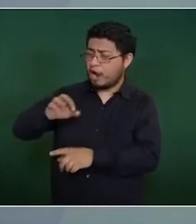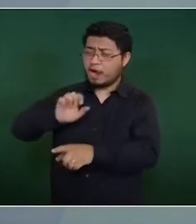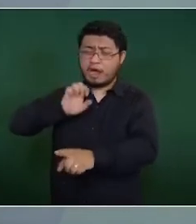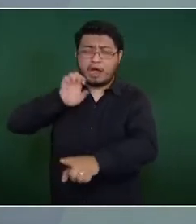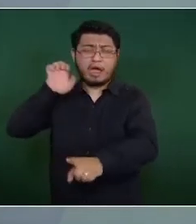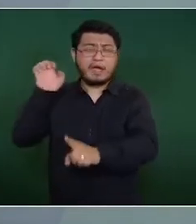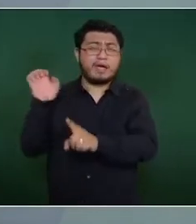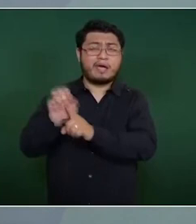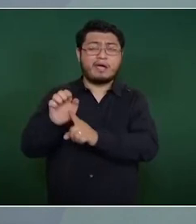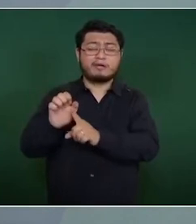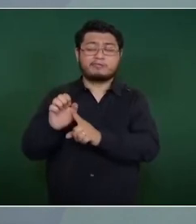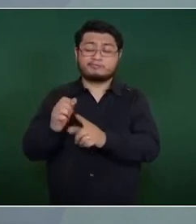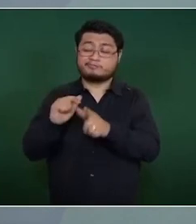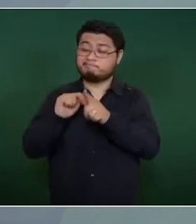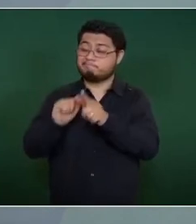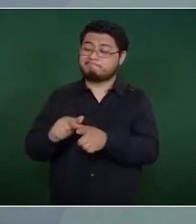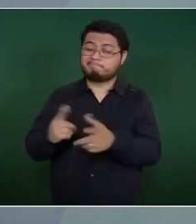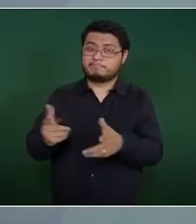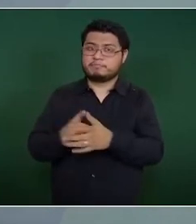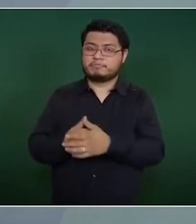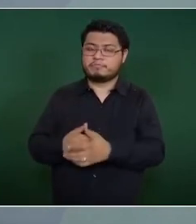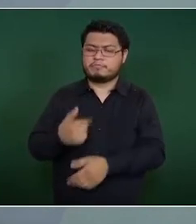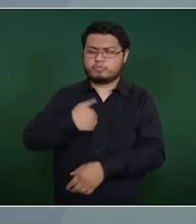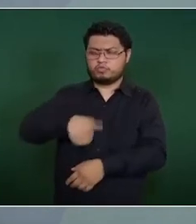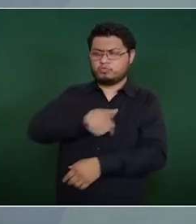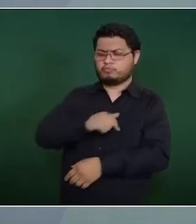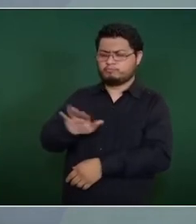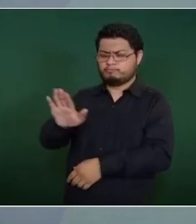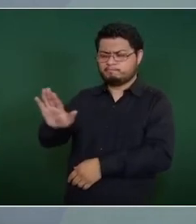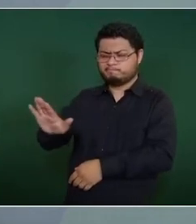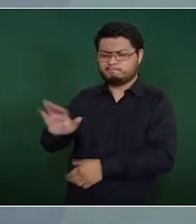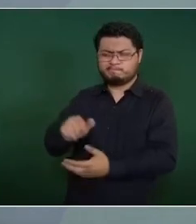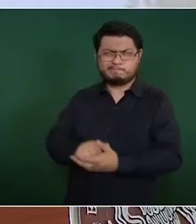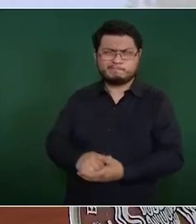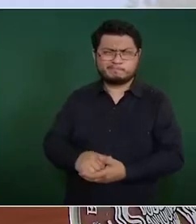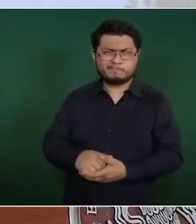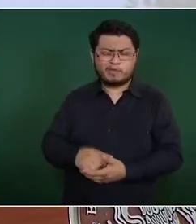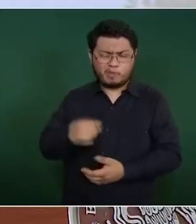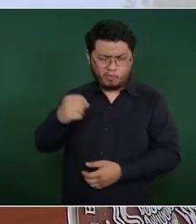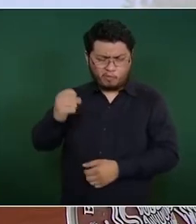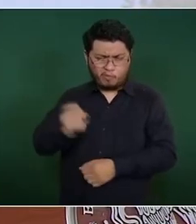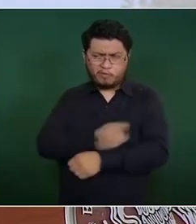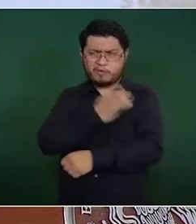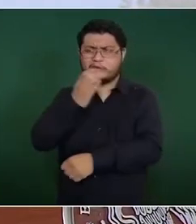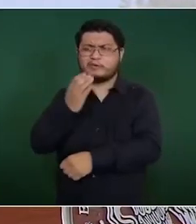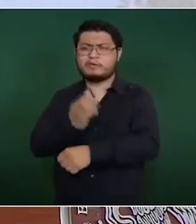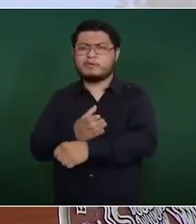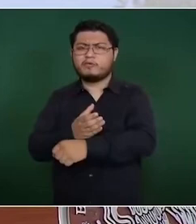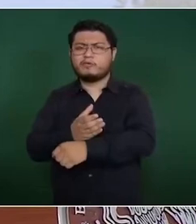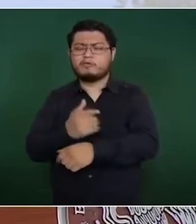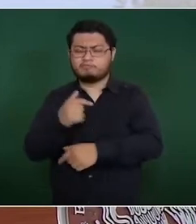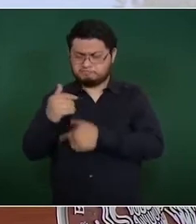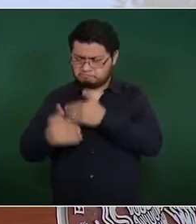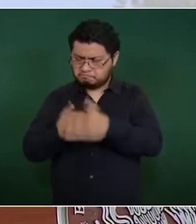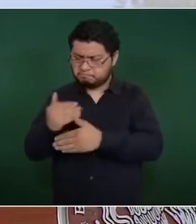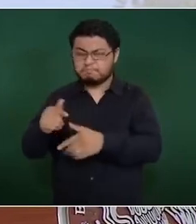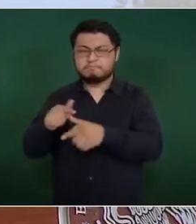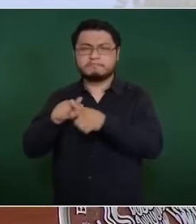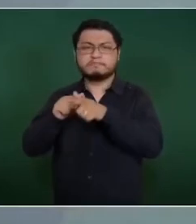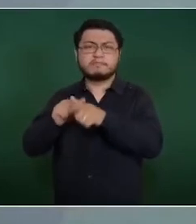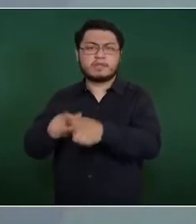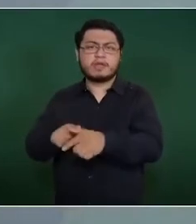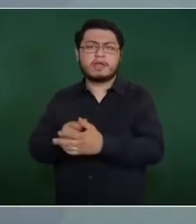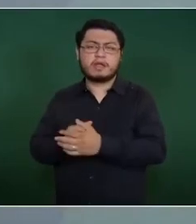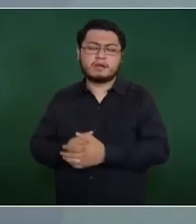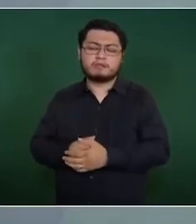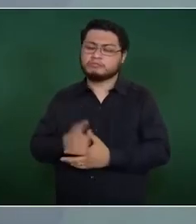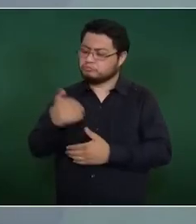Entonces, estamos obligados a dejar establecido un